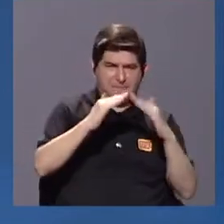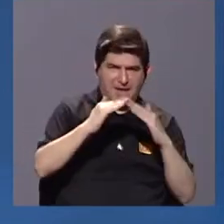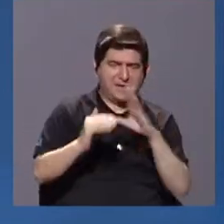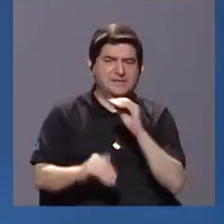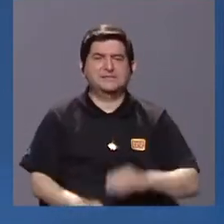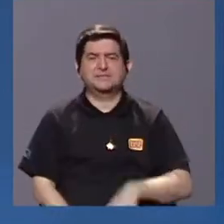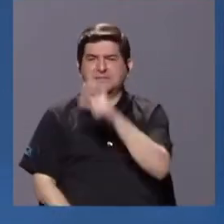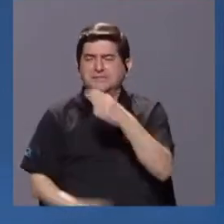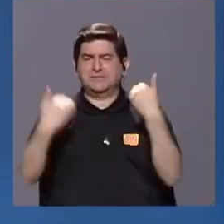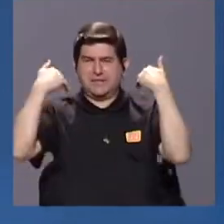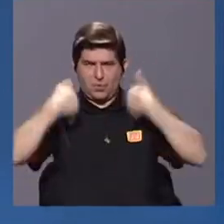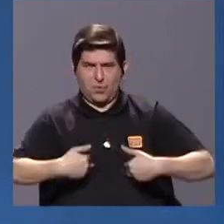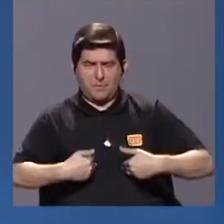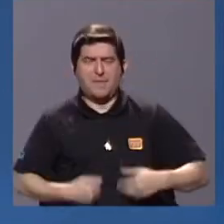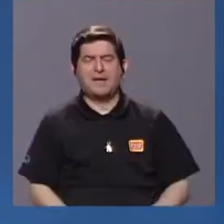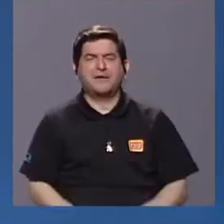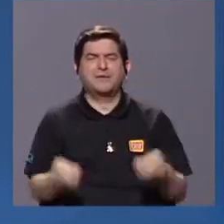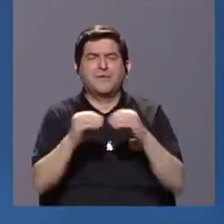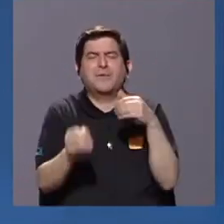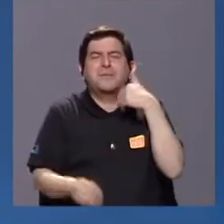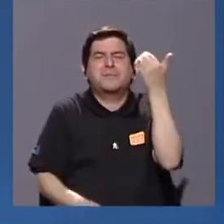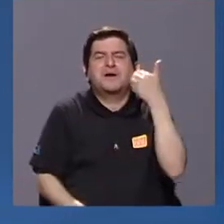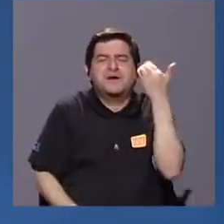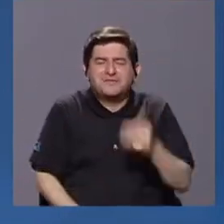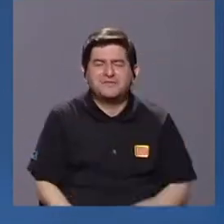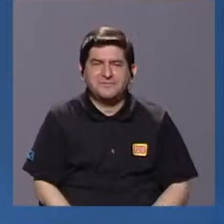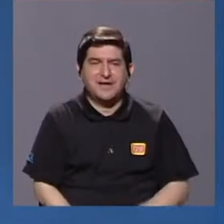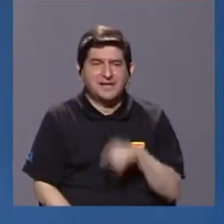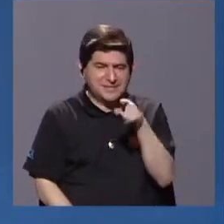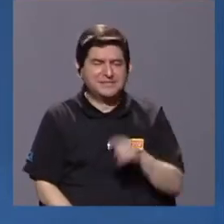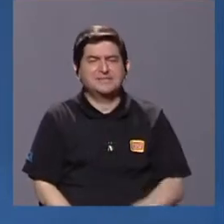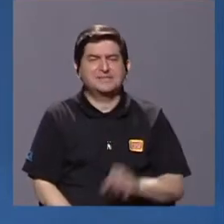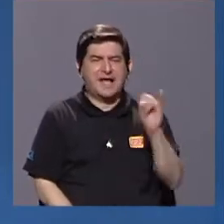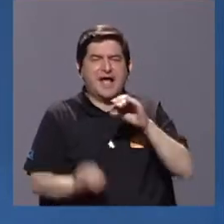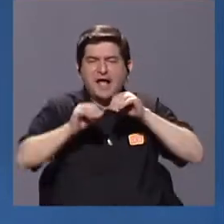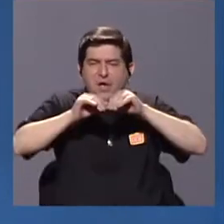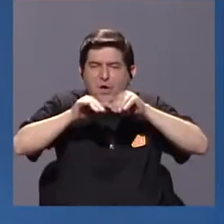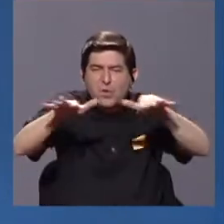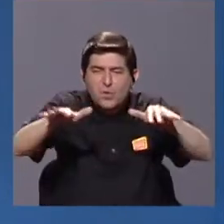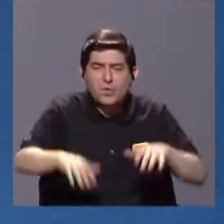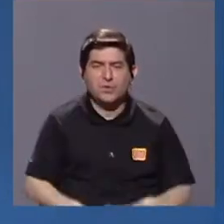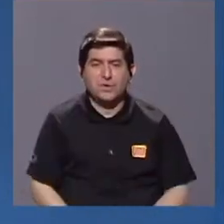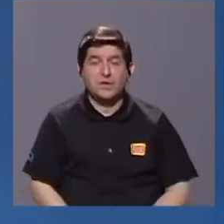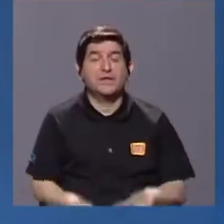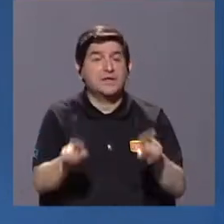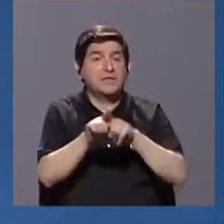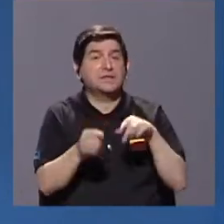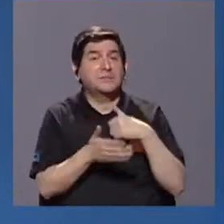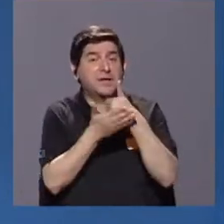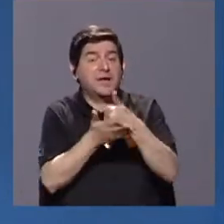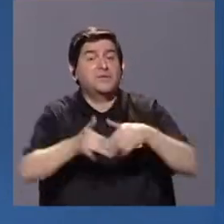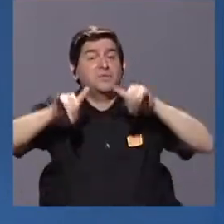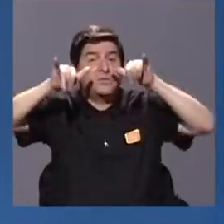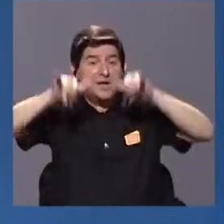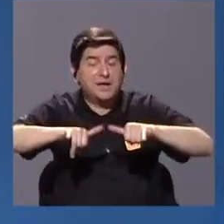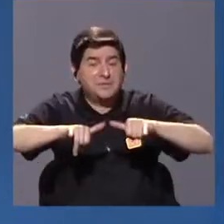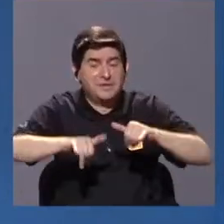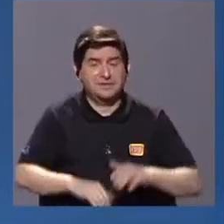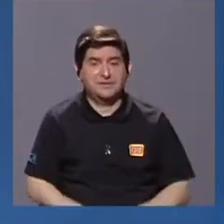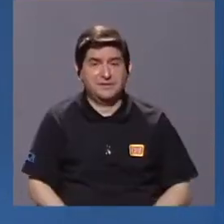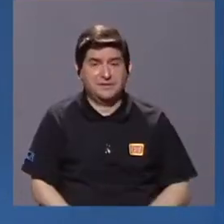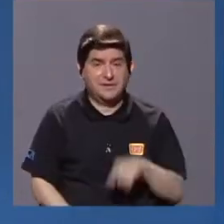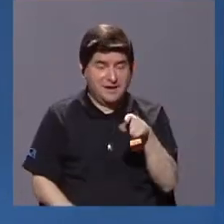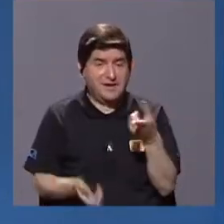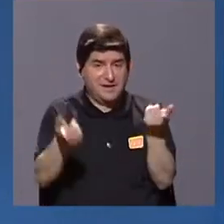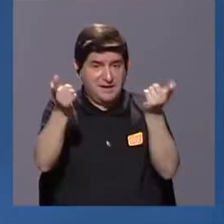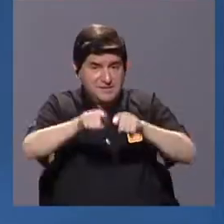favorecer la transmisión de agentes infecciosos y además de favorecer la transmisión, favorecer el mantenimiento del agente y